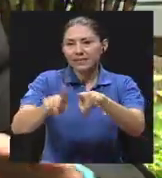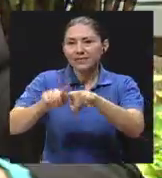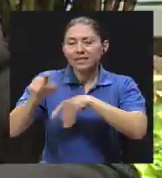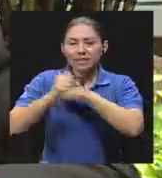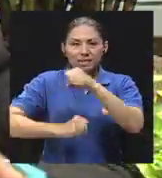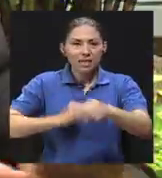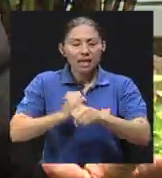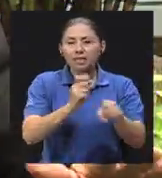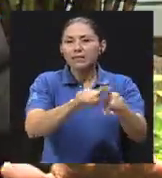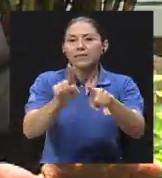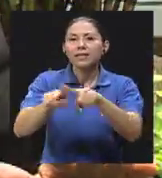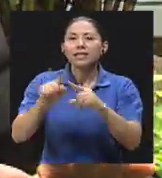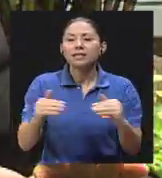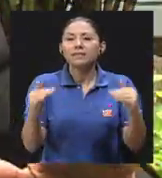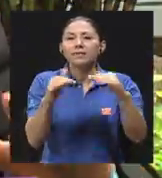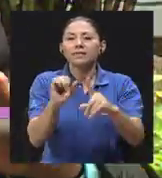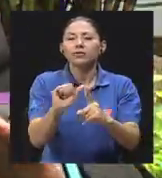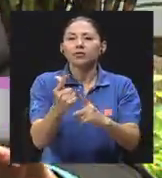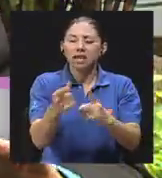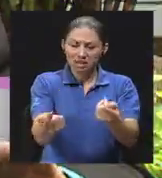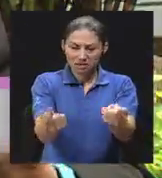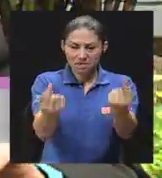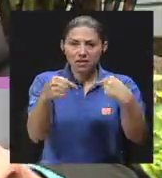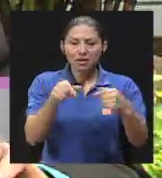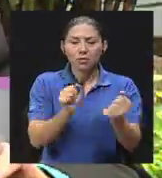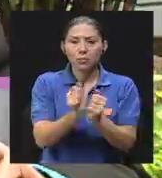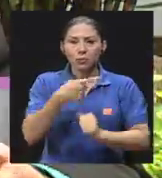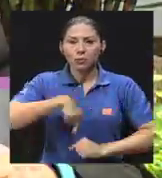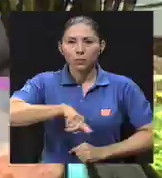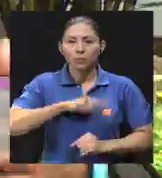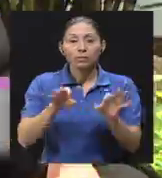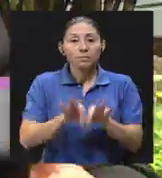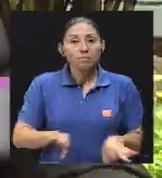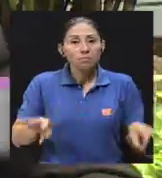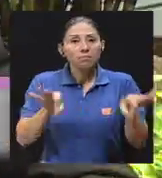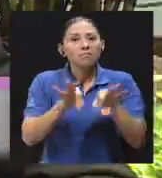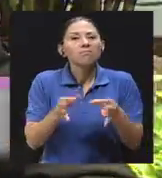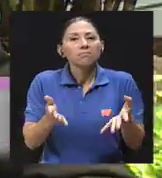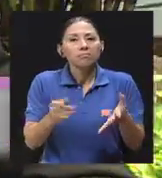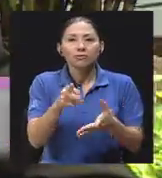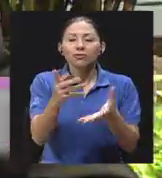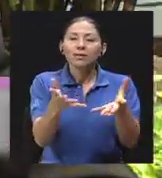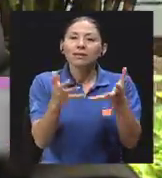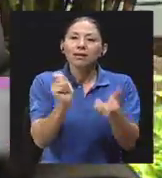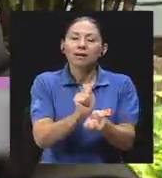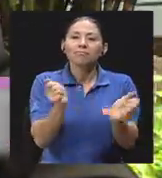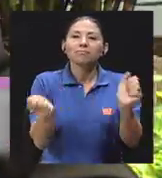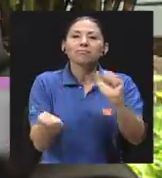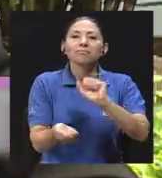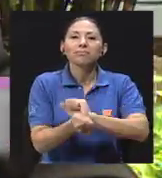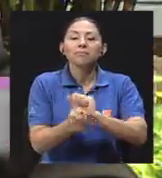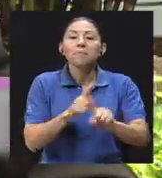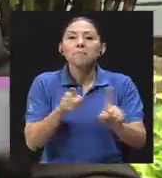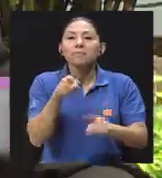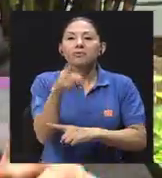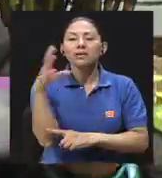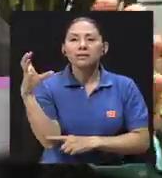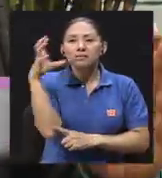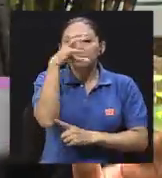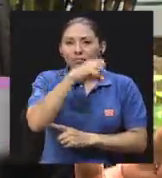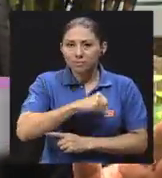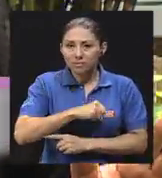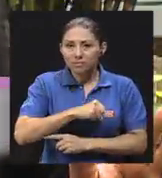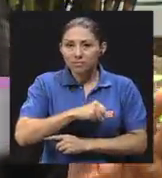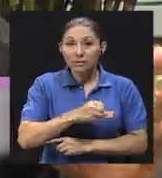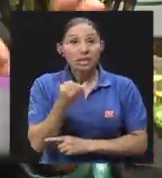y de todas las capas sociales, lo importante es que usted quiera hacer un cambio, pero que se dé cuenta, si